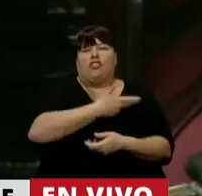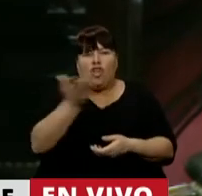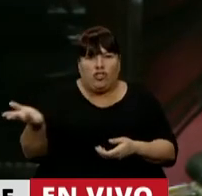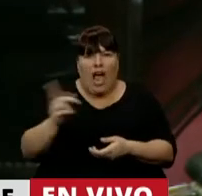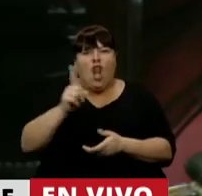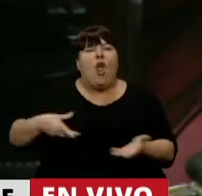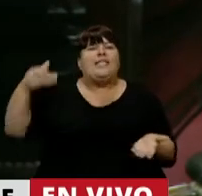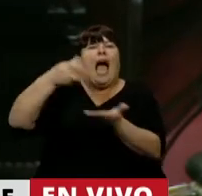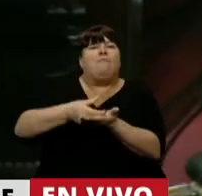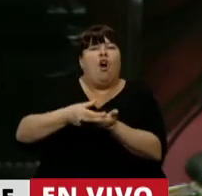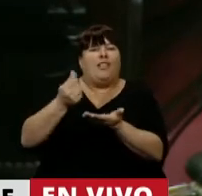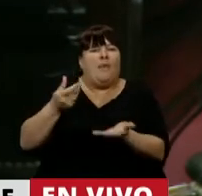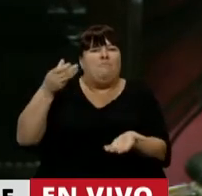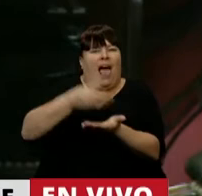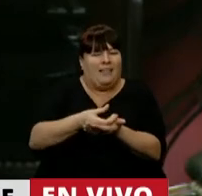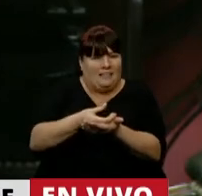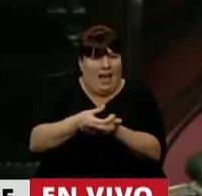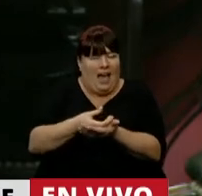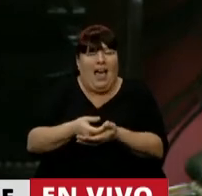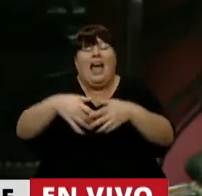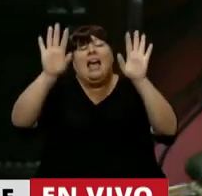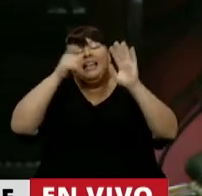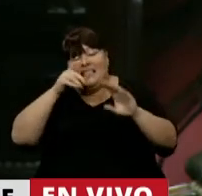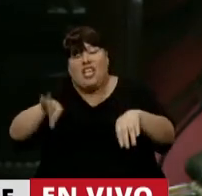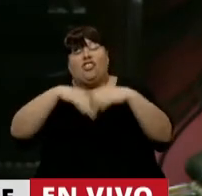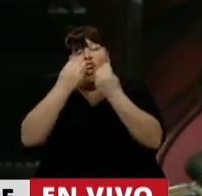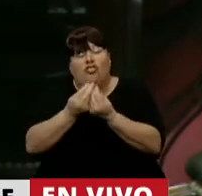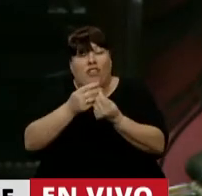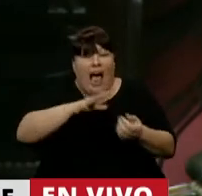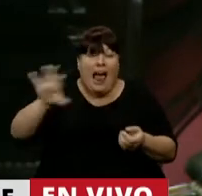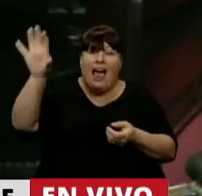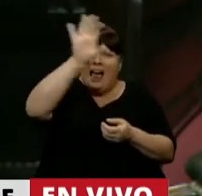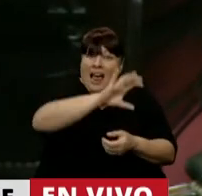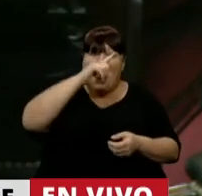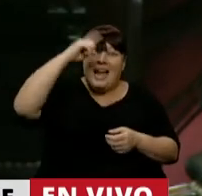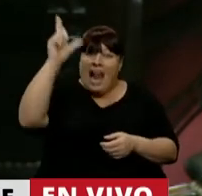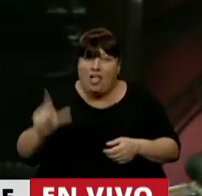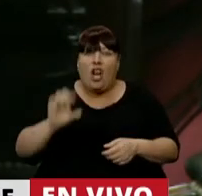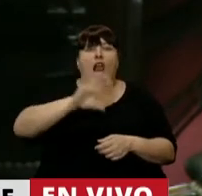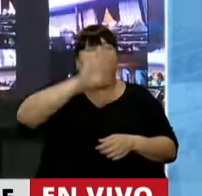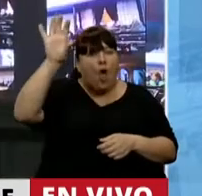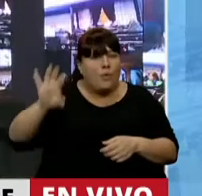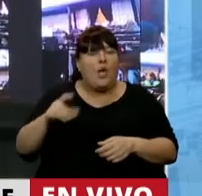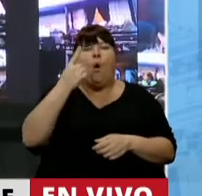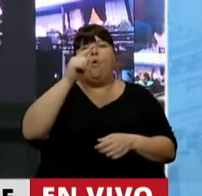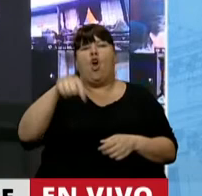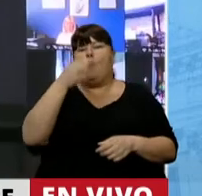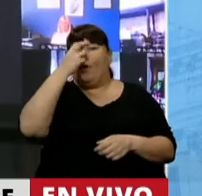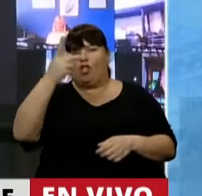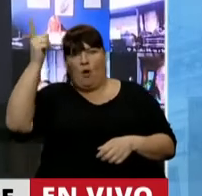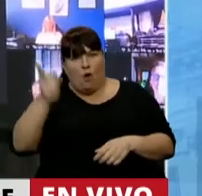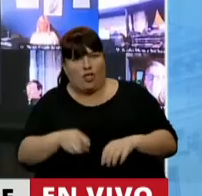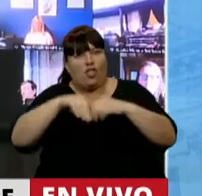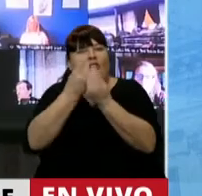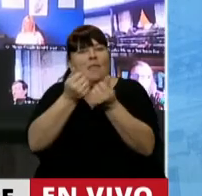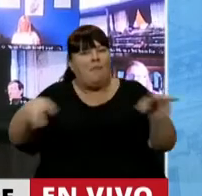y no los aportes patrimoniales, que en todo caso llegan, en toda la jurisdicción nacional y provincial, al 1,22%